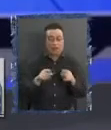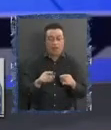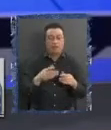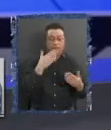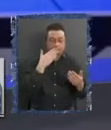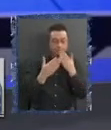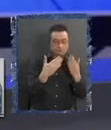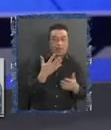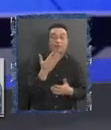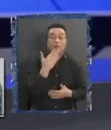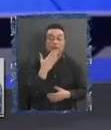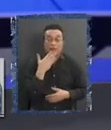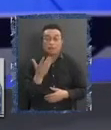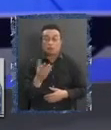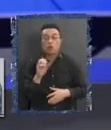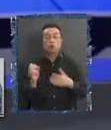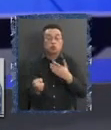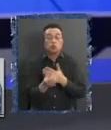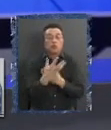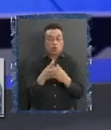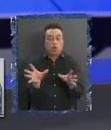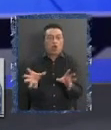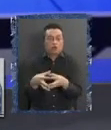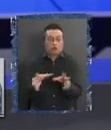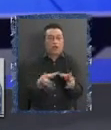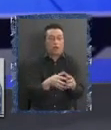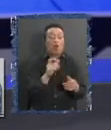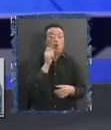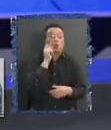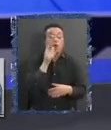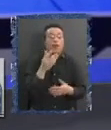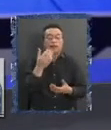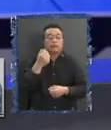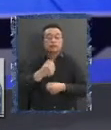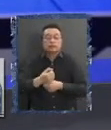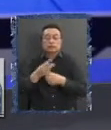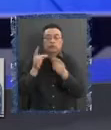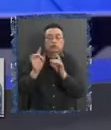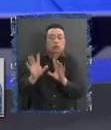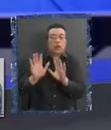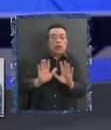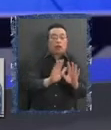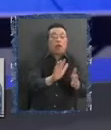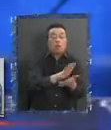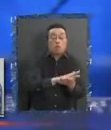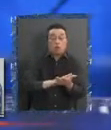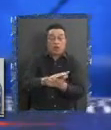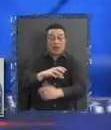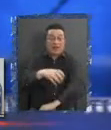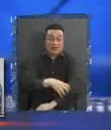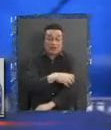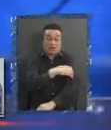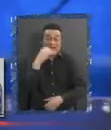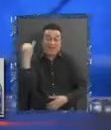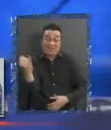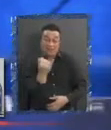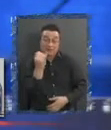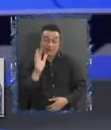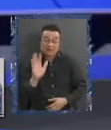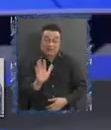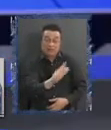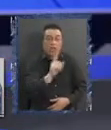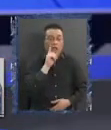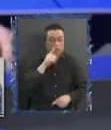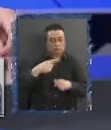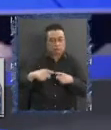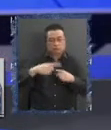nuevos organismos Y cuáles funciones Van a tener Porque Por ejemplo En las regiones autónomas Vamos a tener Varias estructuras